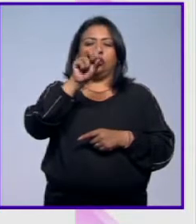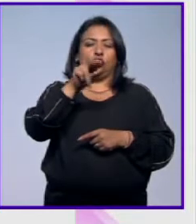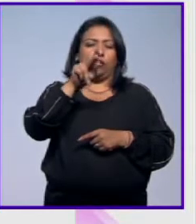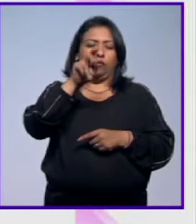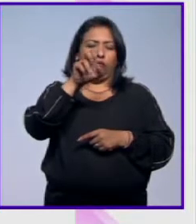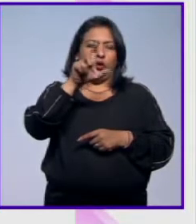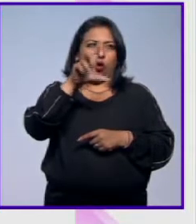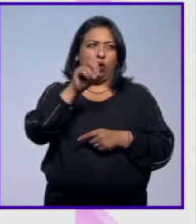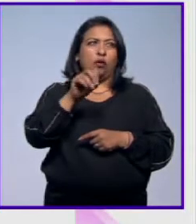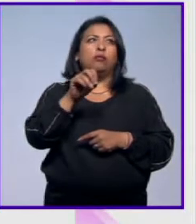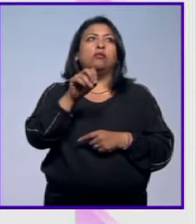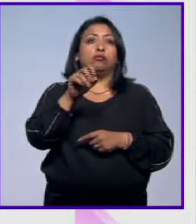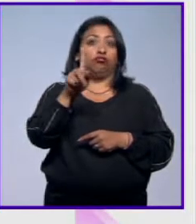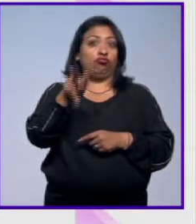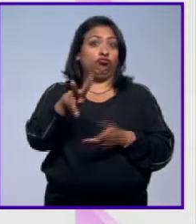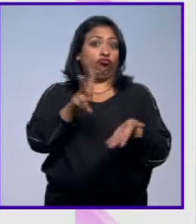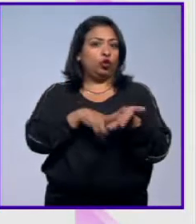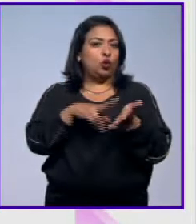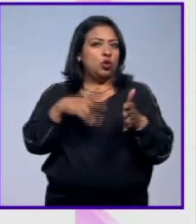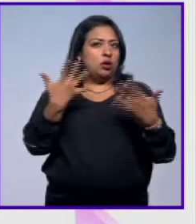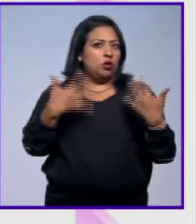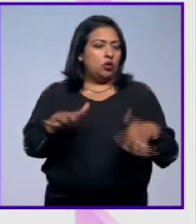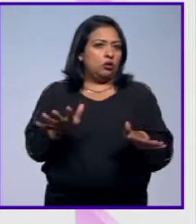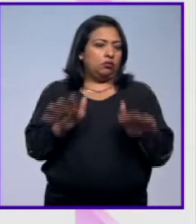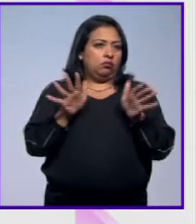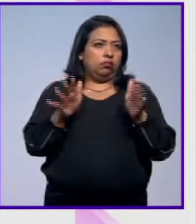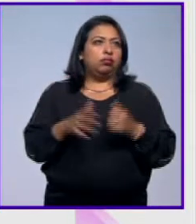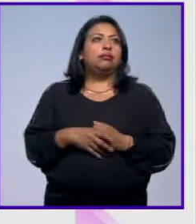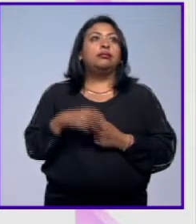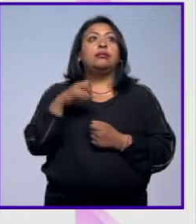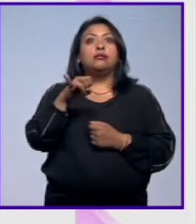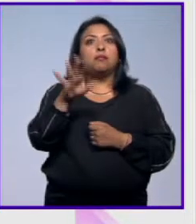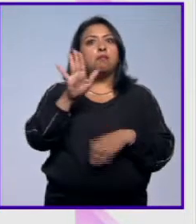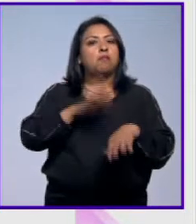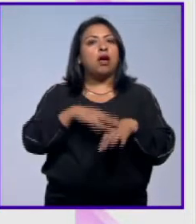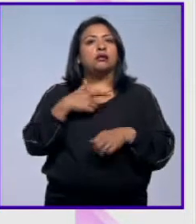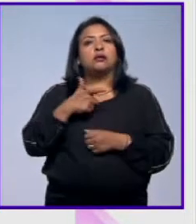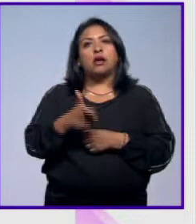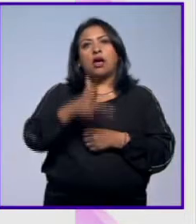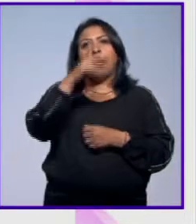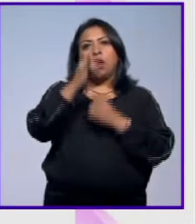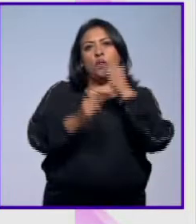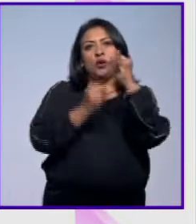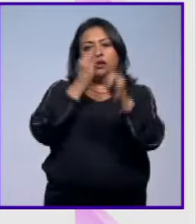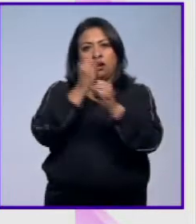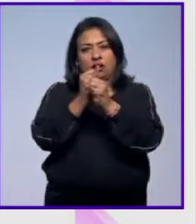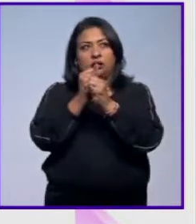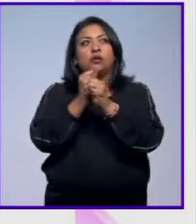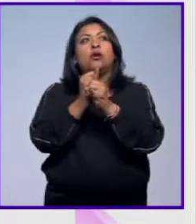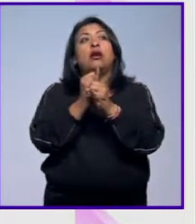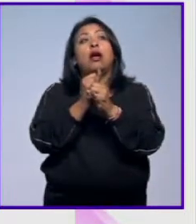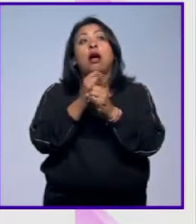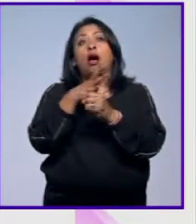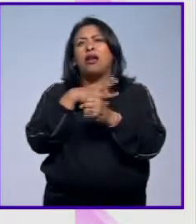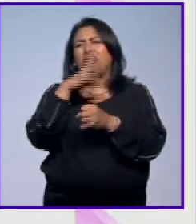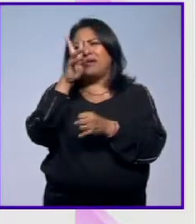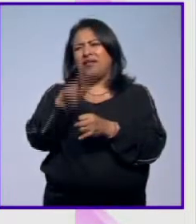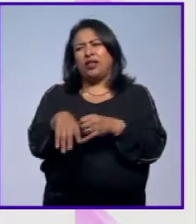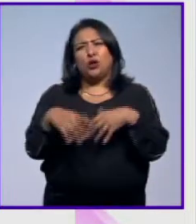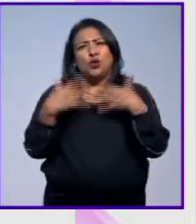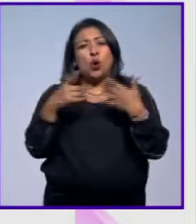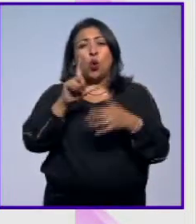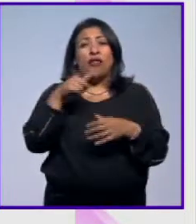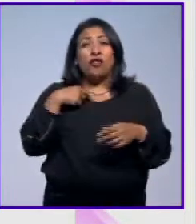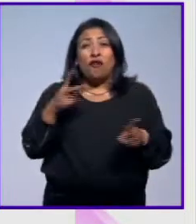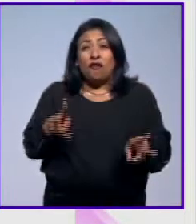precios sorprendentes. Así es, es el que más cotiza a nivel internacional sus obras rompen récords en las